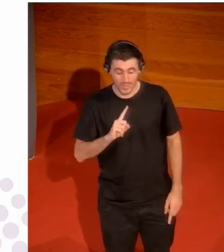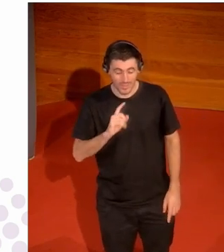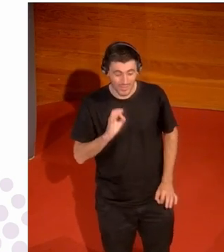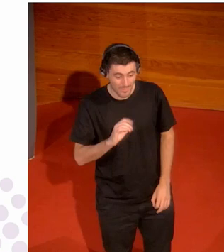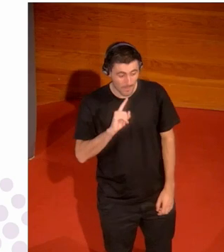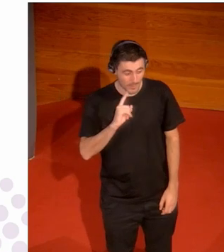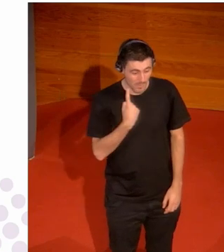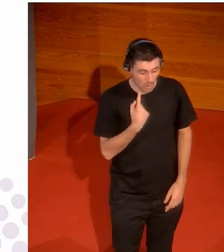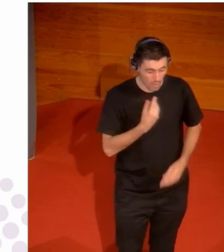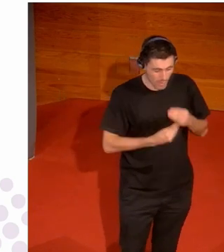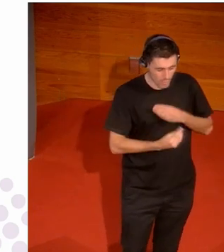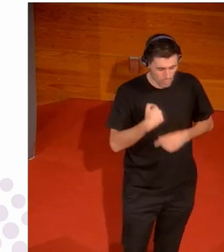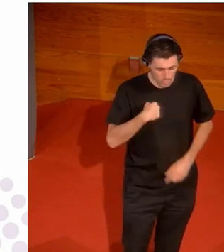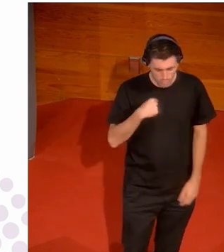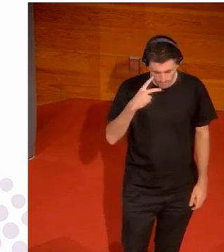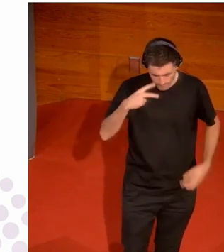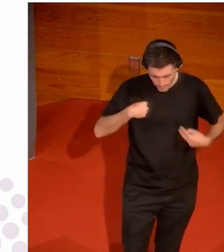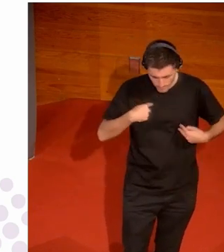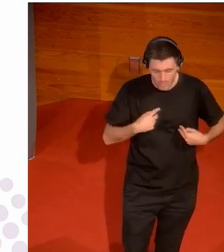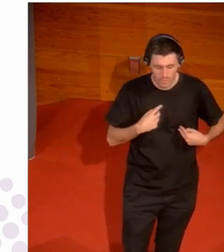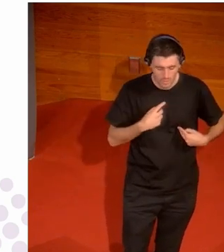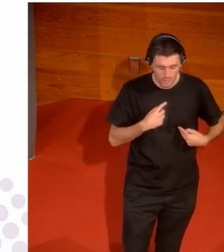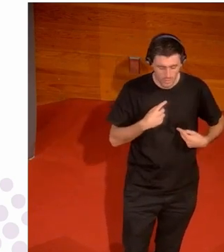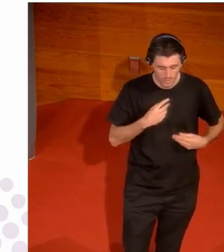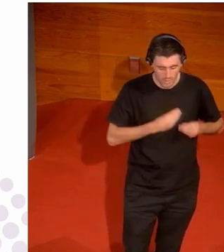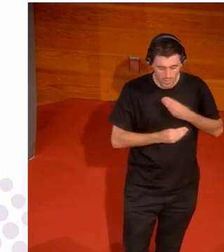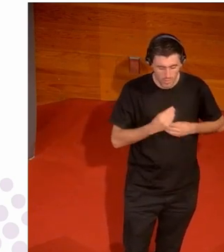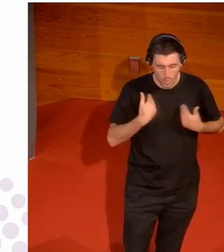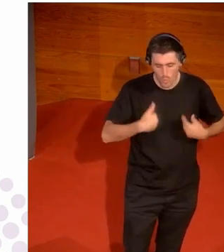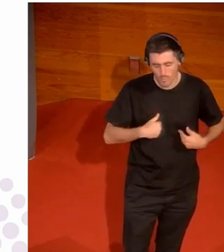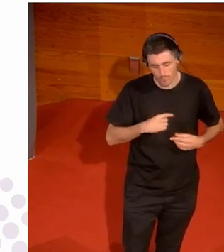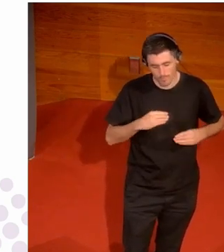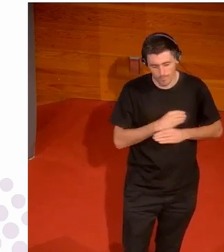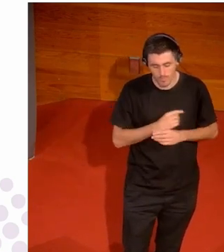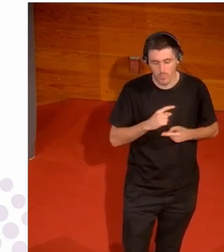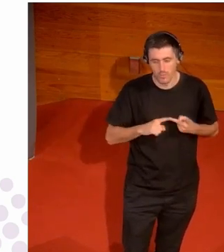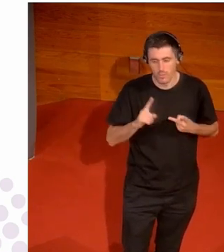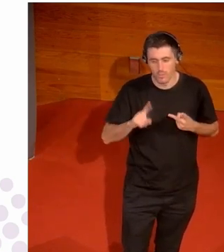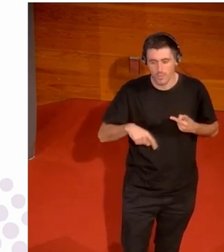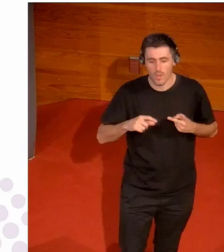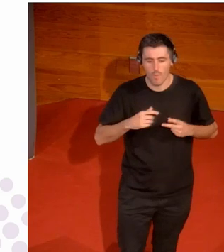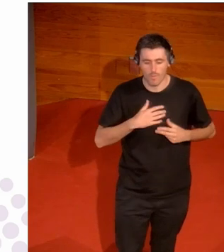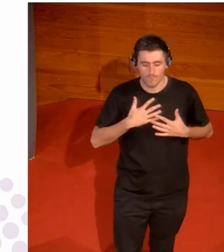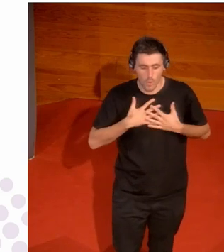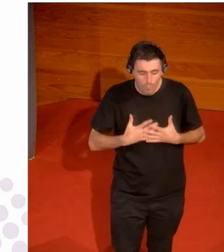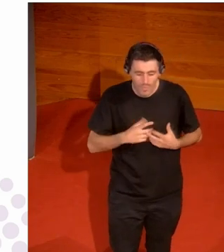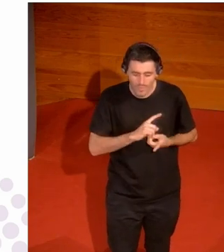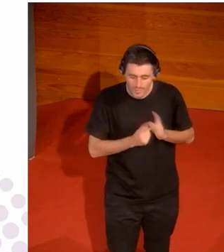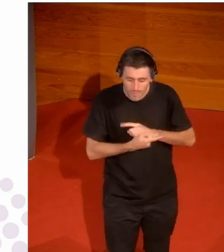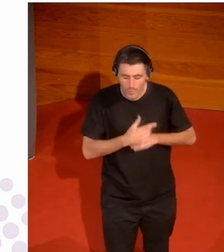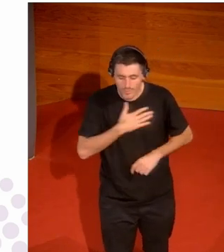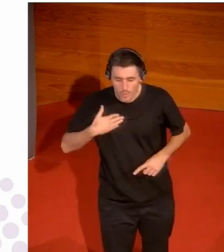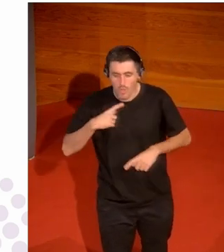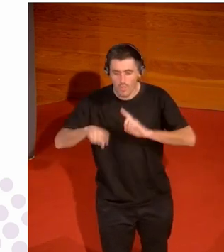en un cuerpo que no te corresponde una voluntad de cambio y convencer y tratar de estar con médicos psicólogos psiquiatras